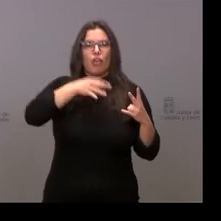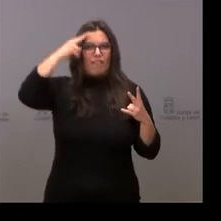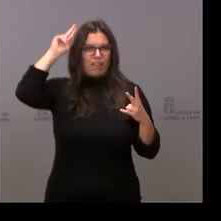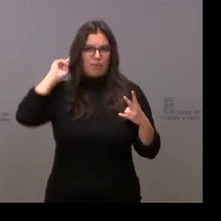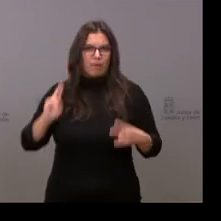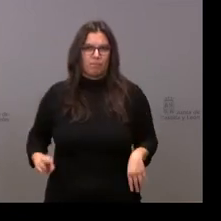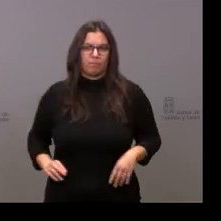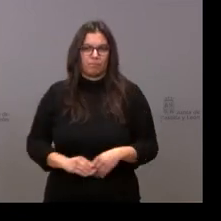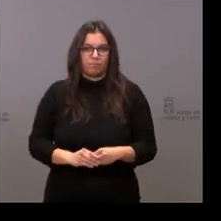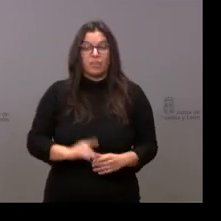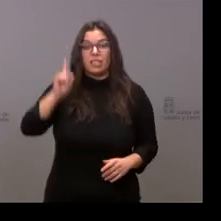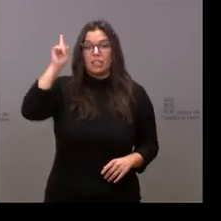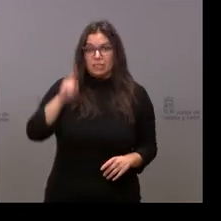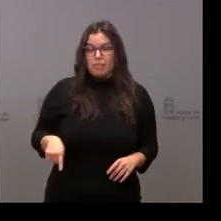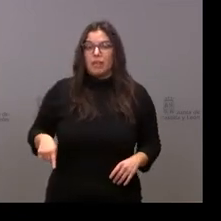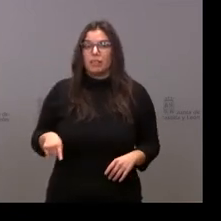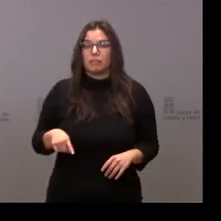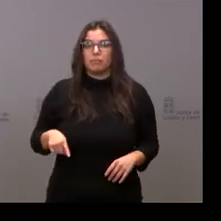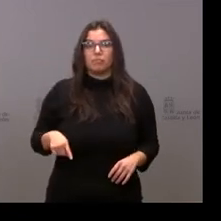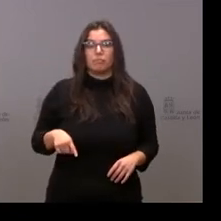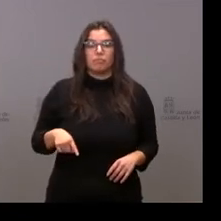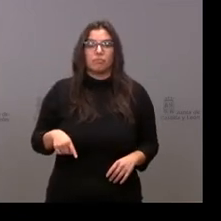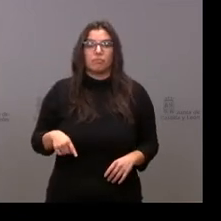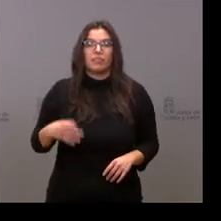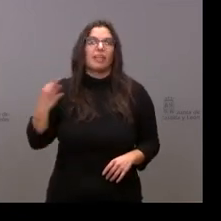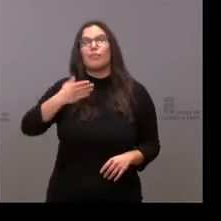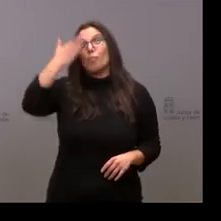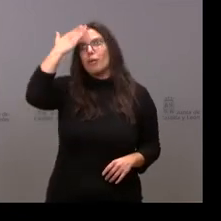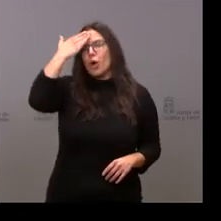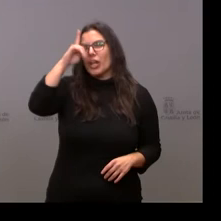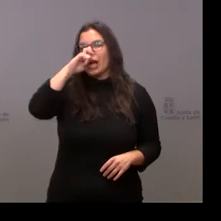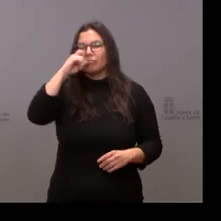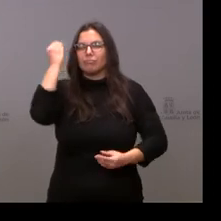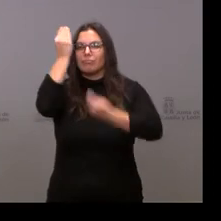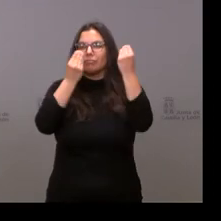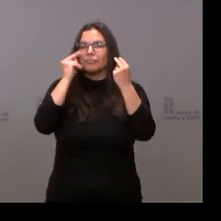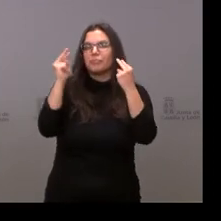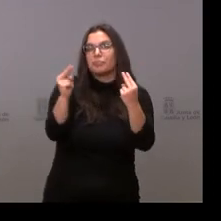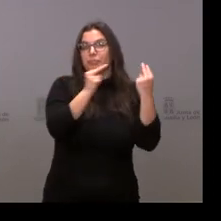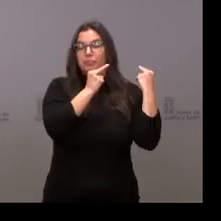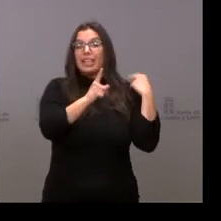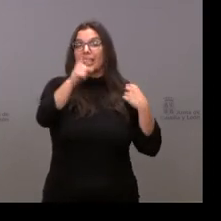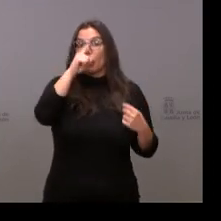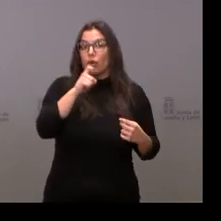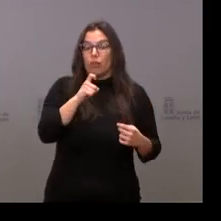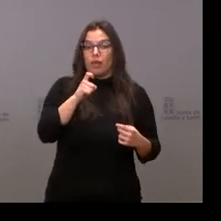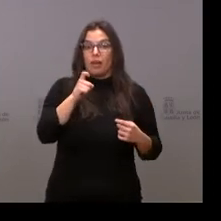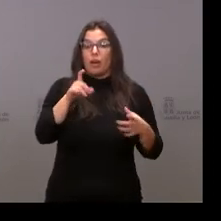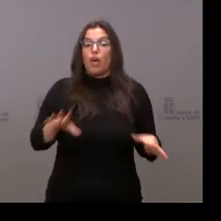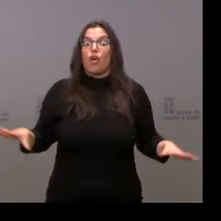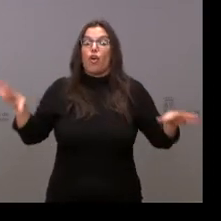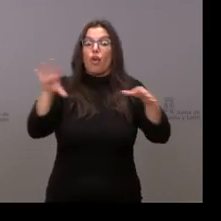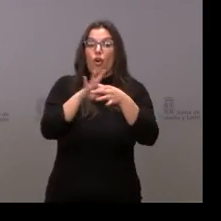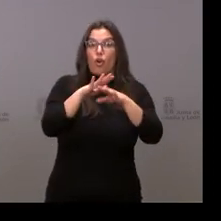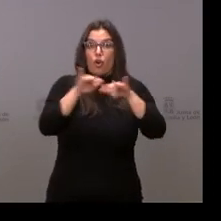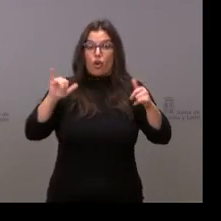aquí debemos acudir a la memoria de nuestra democracia y recordar que la gran concordia nacional